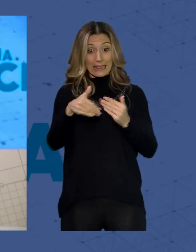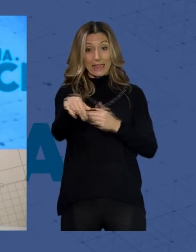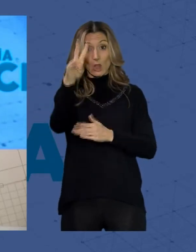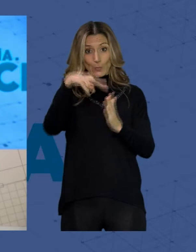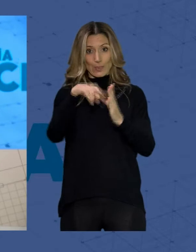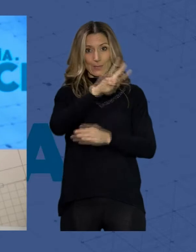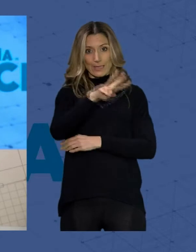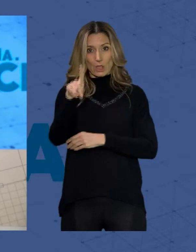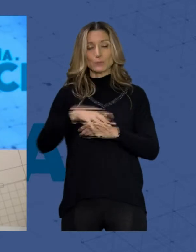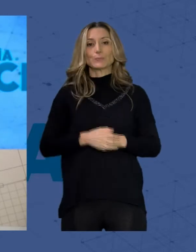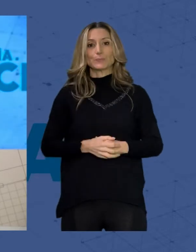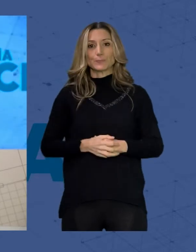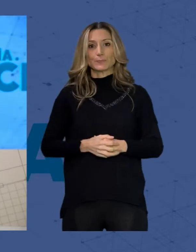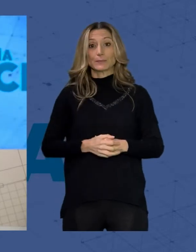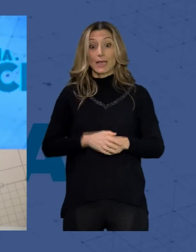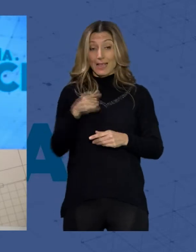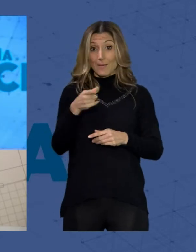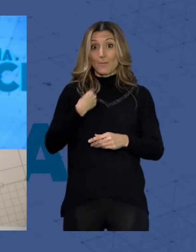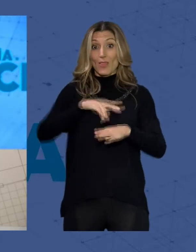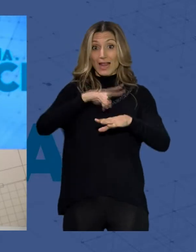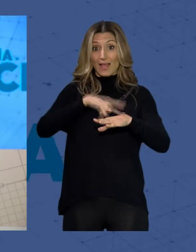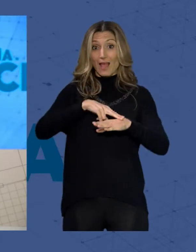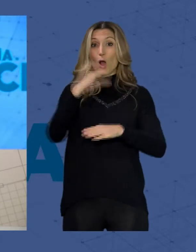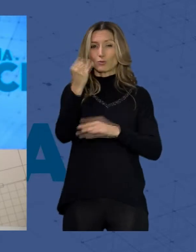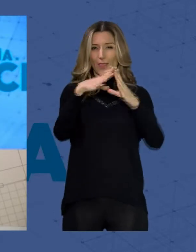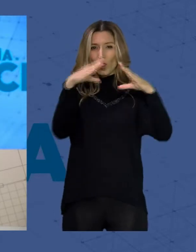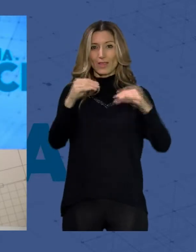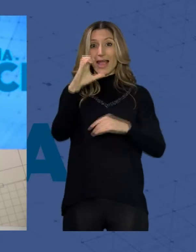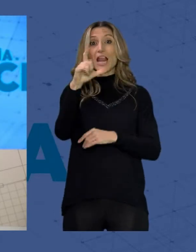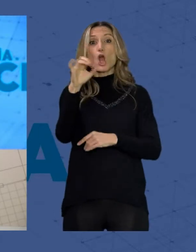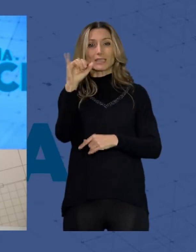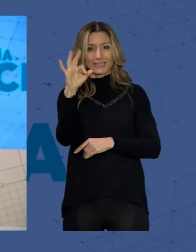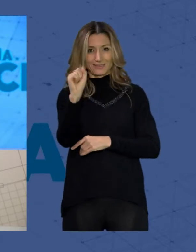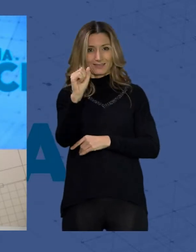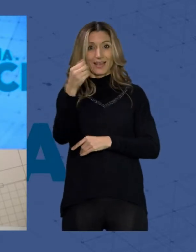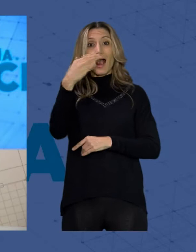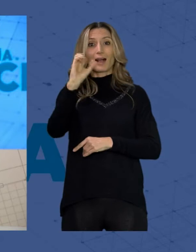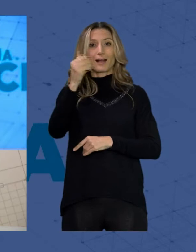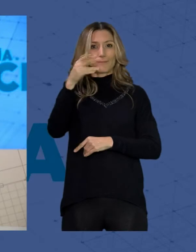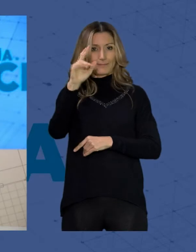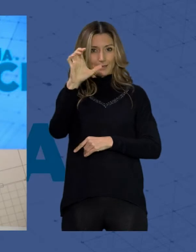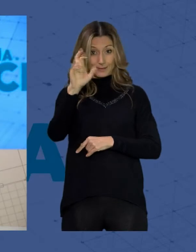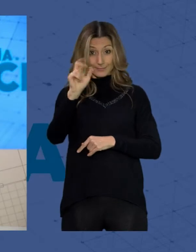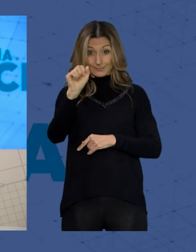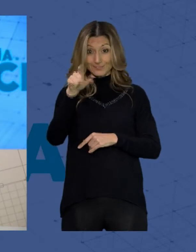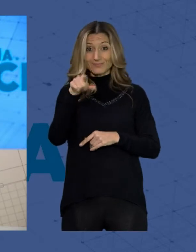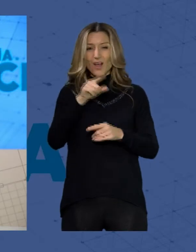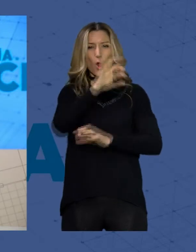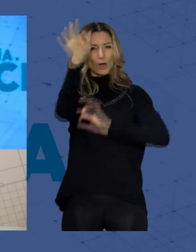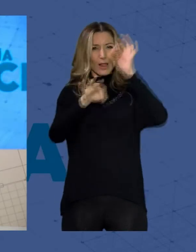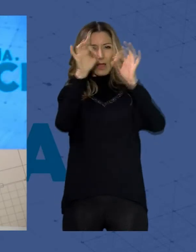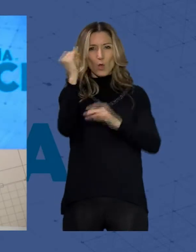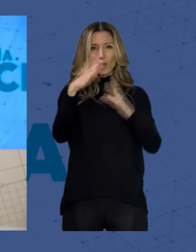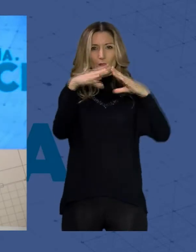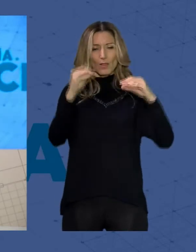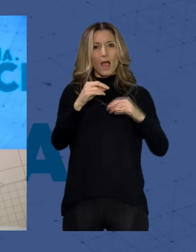delegada de Cultura de la Junta en Almería, Eloisa Cabrera, daba a conocer las actividades que han organizado desde la Junta para este mes